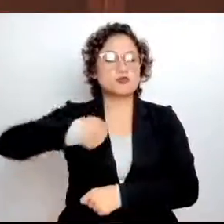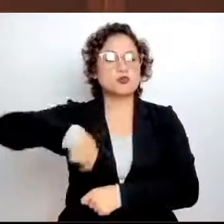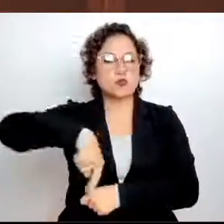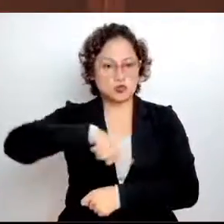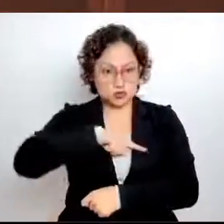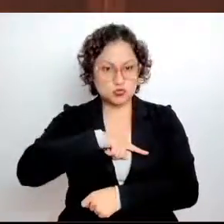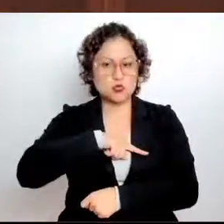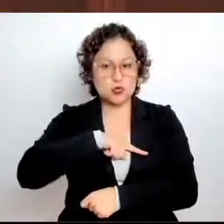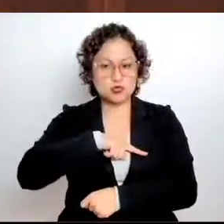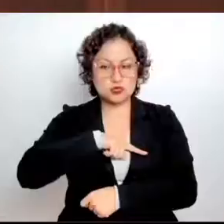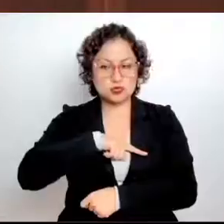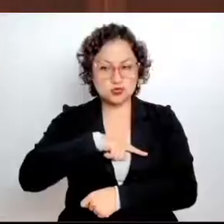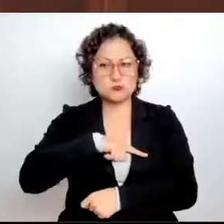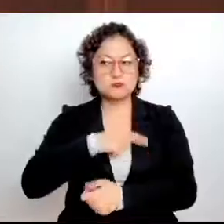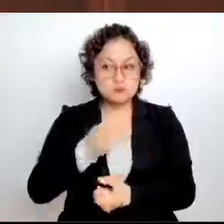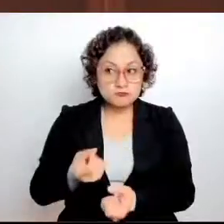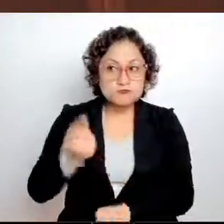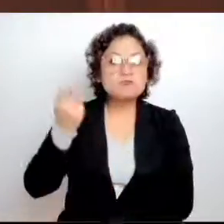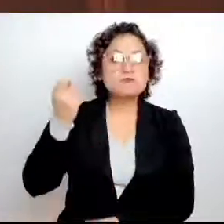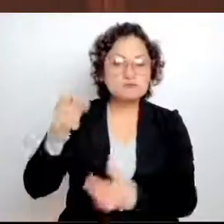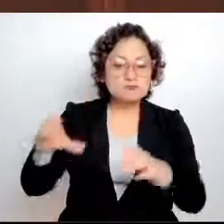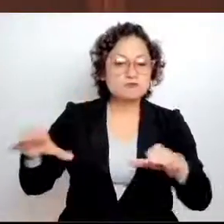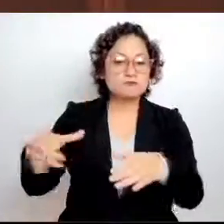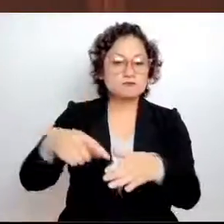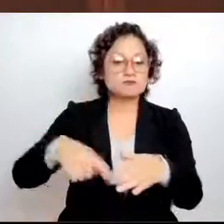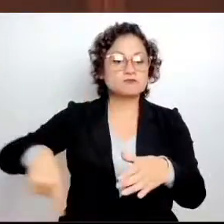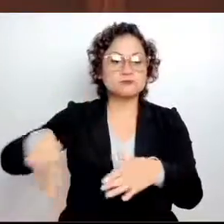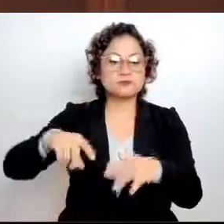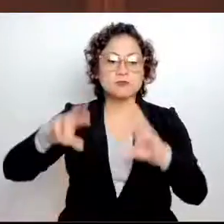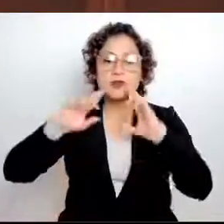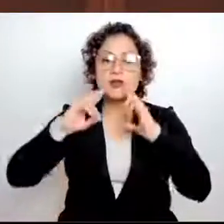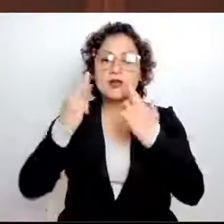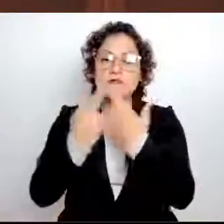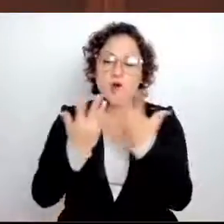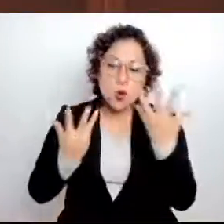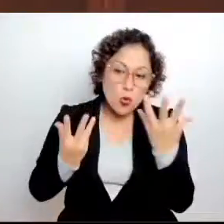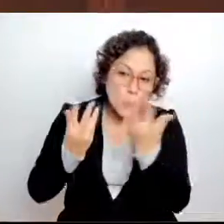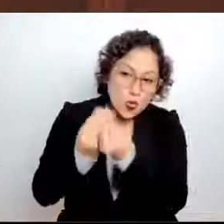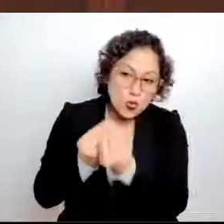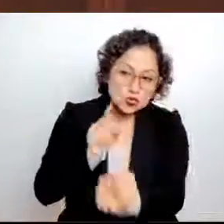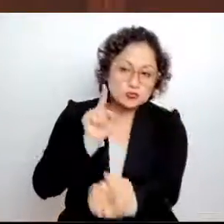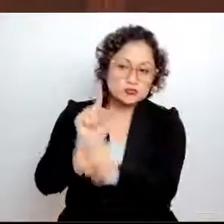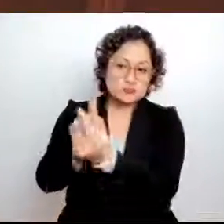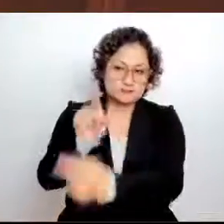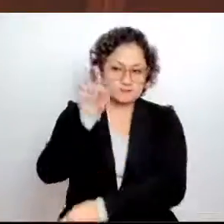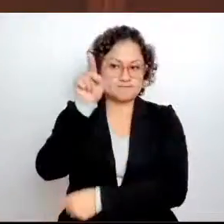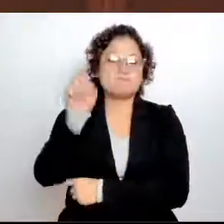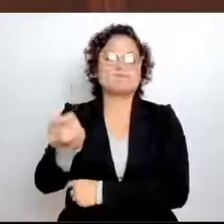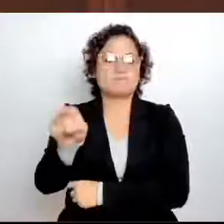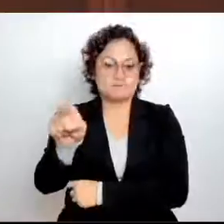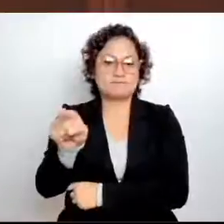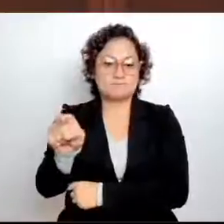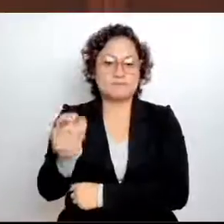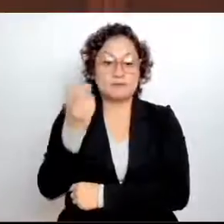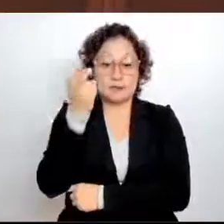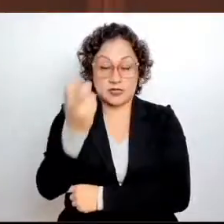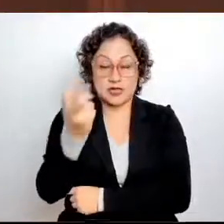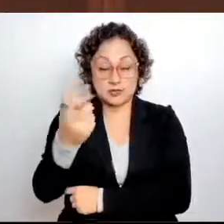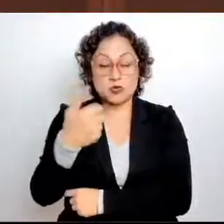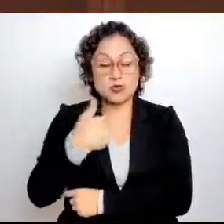buen número, tuvimos reuniones de trabajo con él y eso sí quiero reconocer